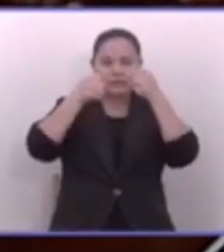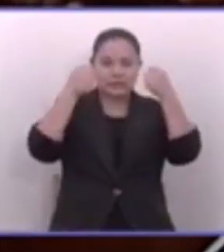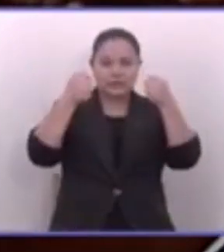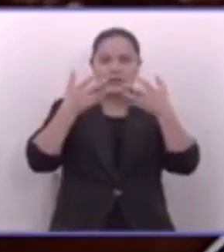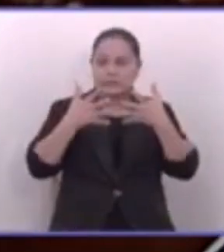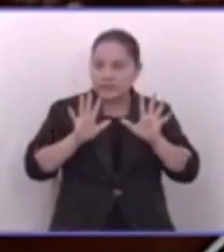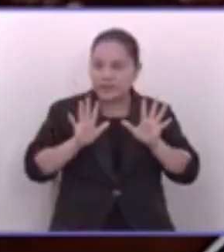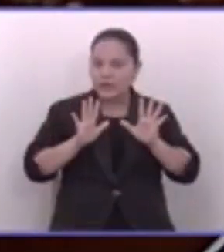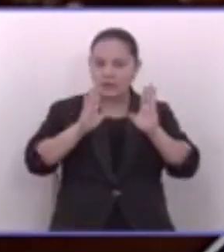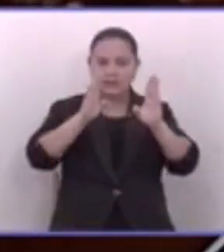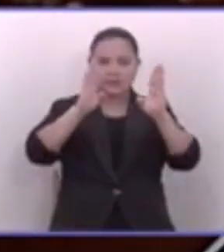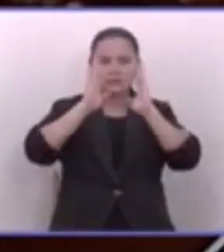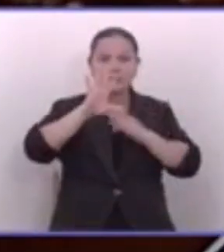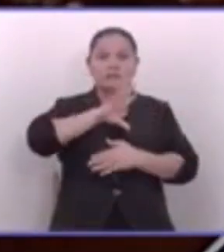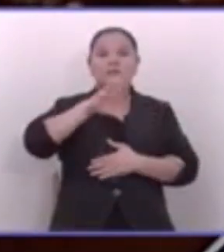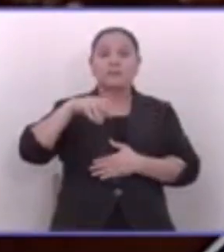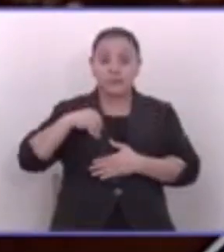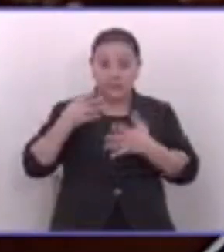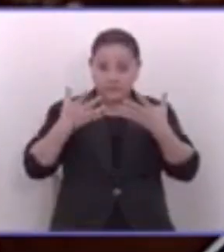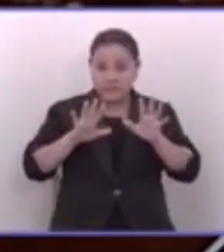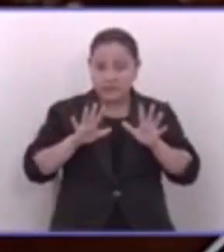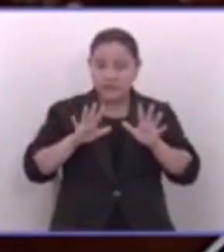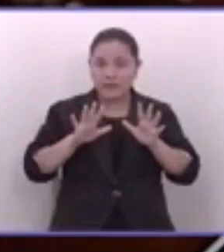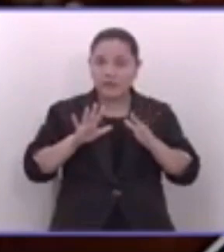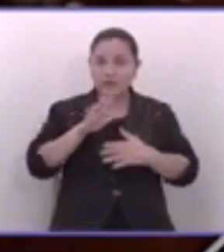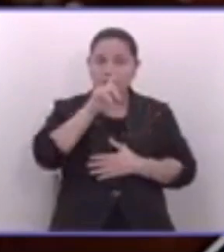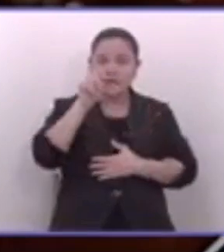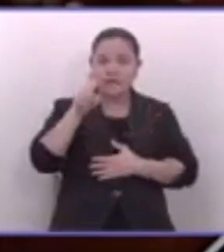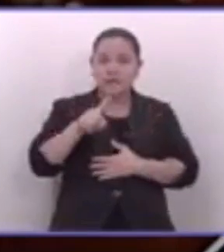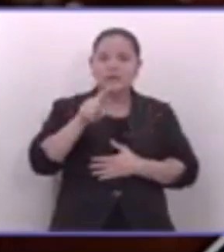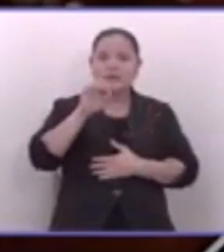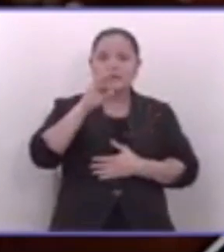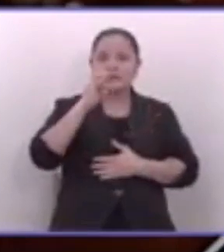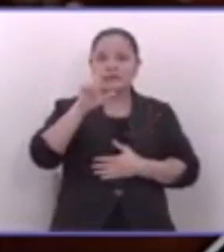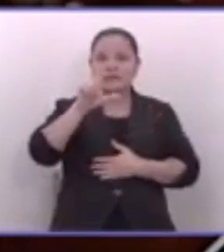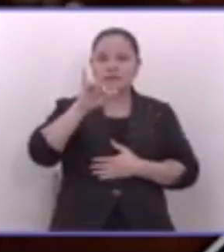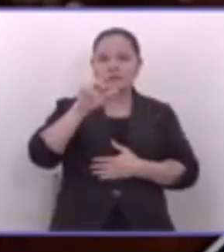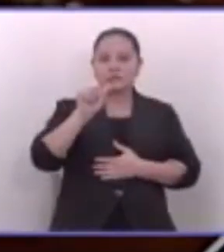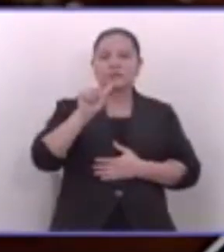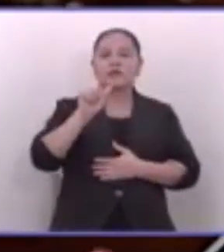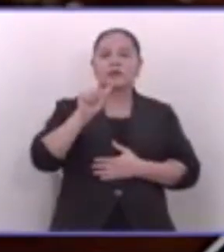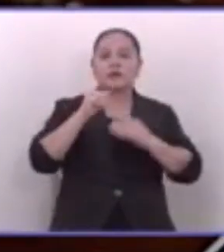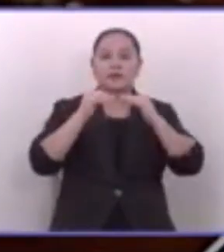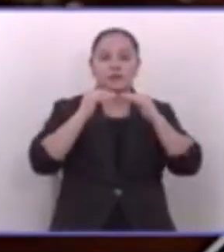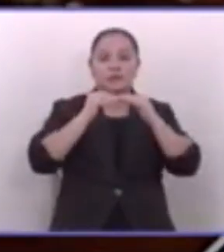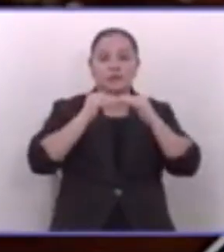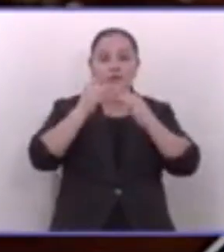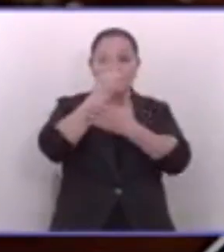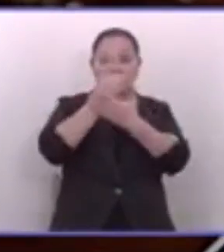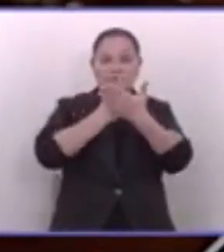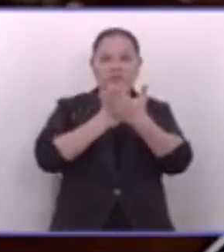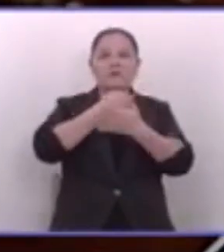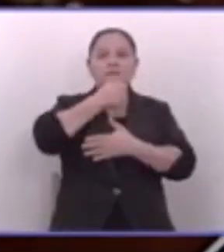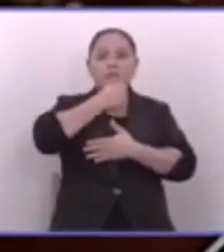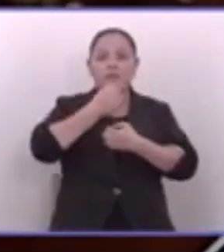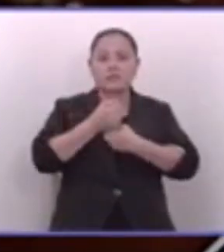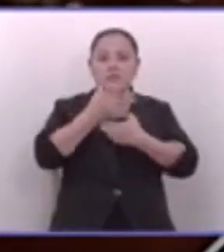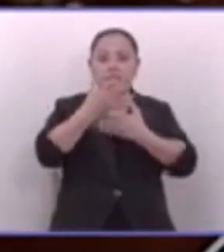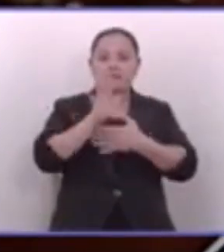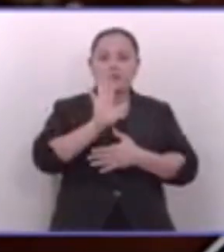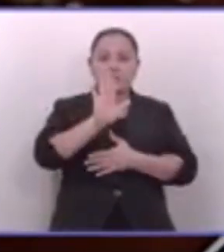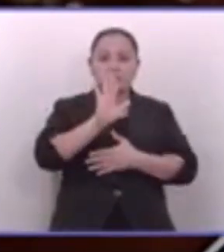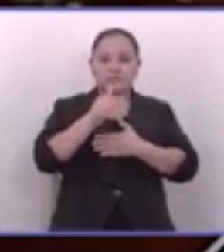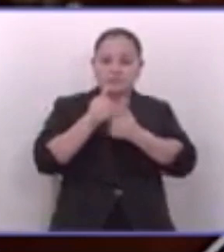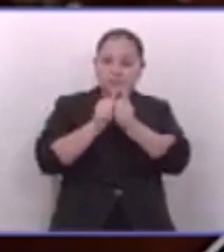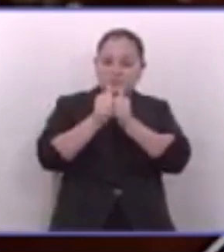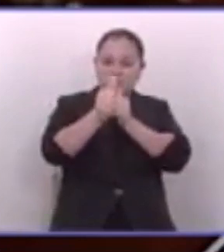¿Ya están atendiendo a sus familiares? ¿Por qué no le pedimos a la Fiscalía a través de un decreto que informe cuáles son